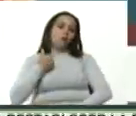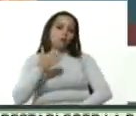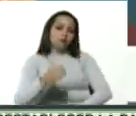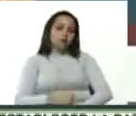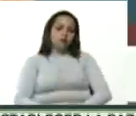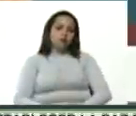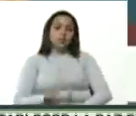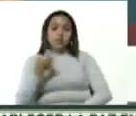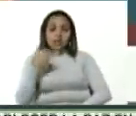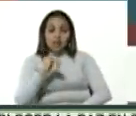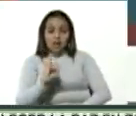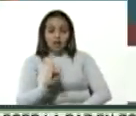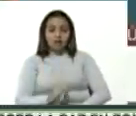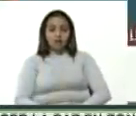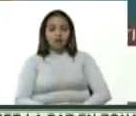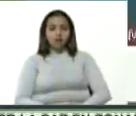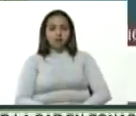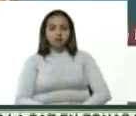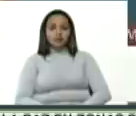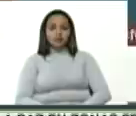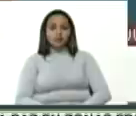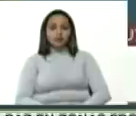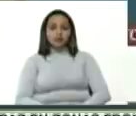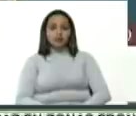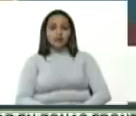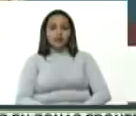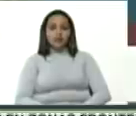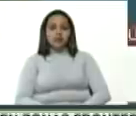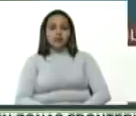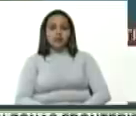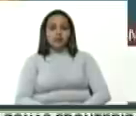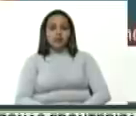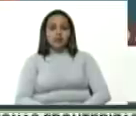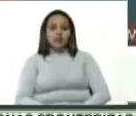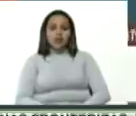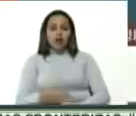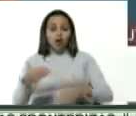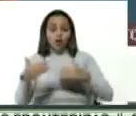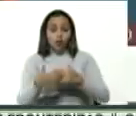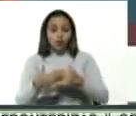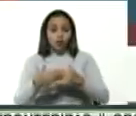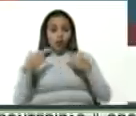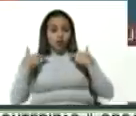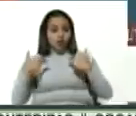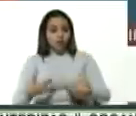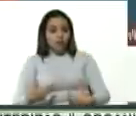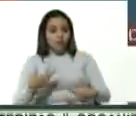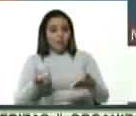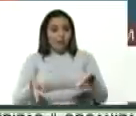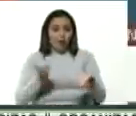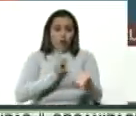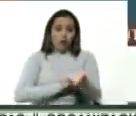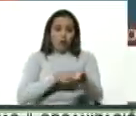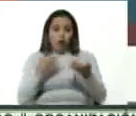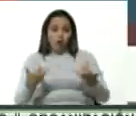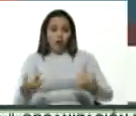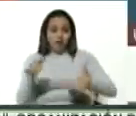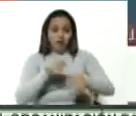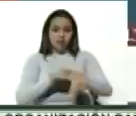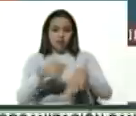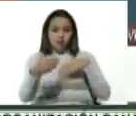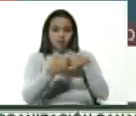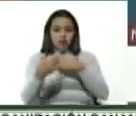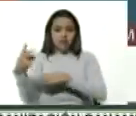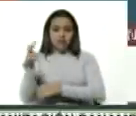constituye en delito de lesa humanidad aún más grave este momento de la agresión contra Venezuela,